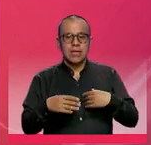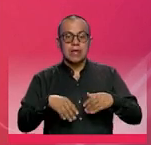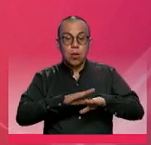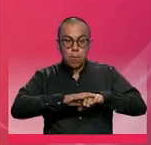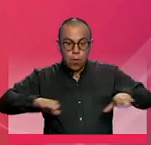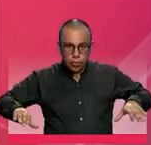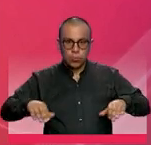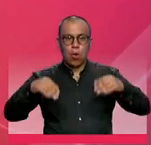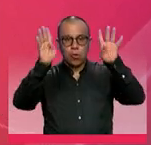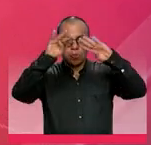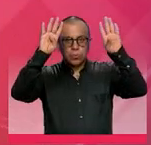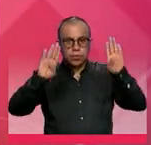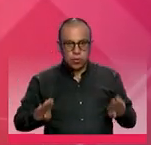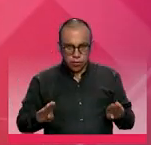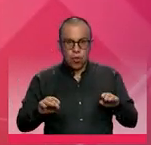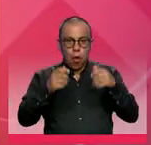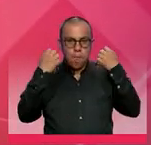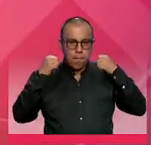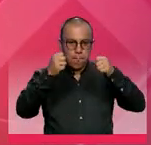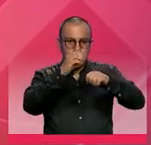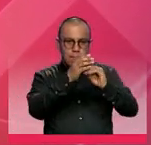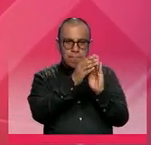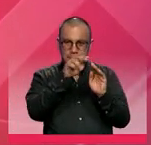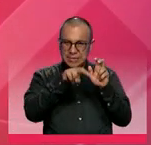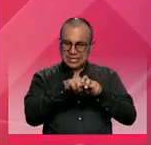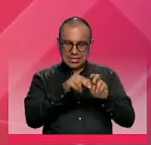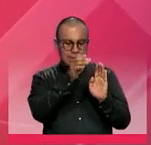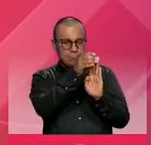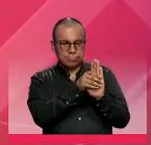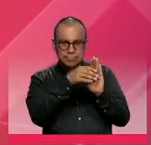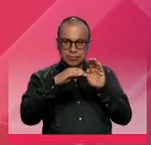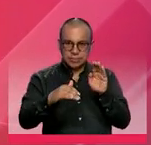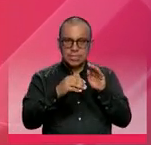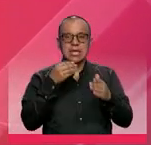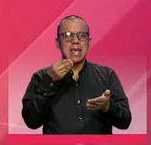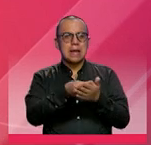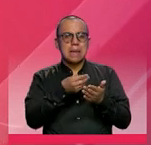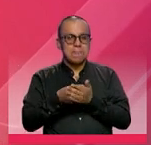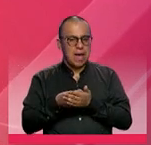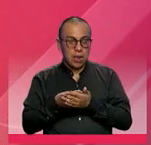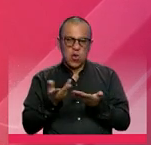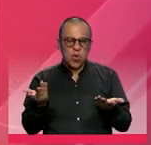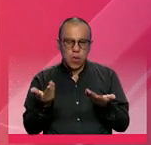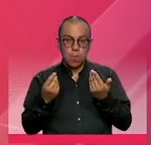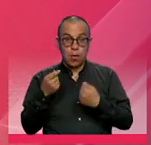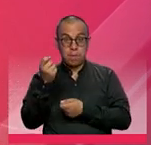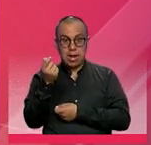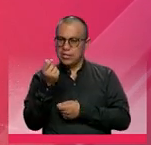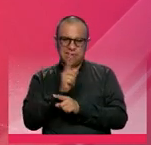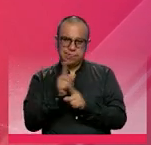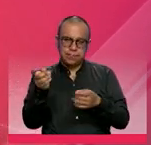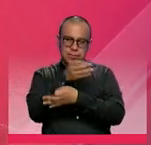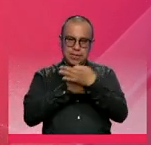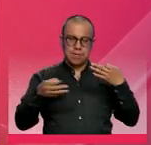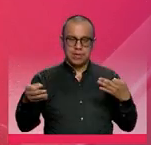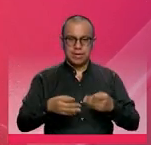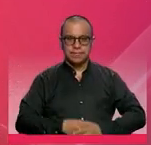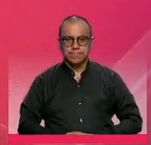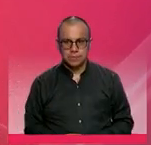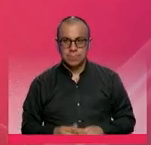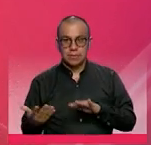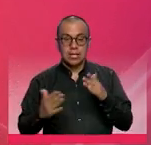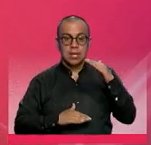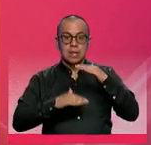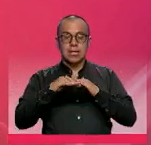tapetes, cortinas y forros. En lo posible, evitar el pago en efectivo del servicio. El aforo no puede superar el